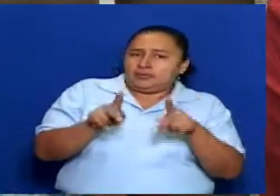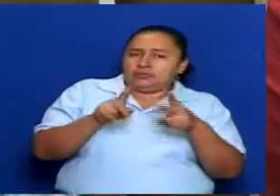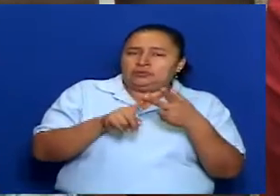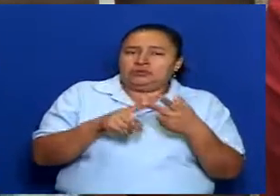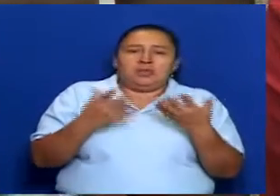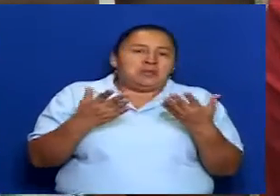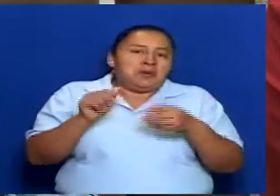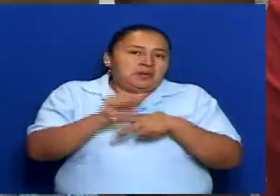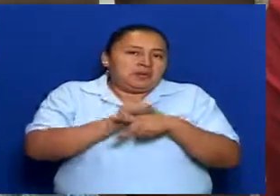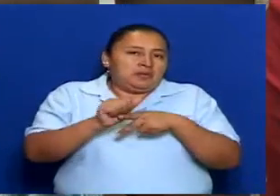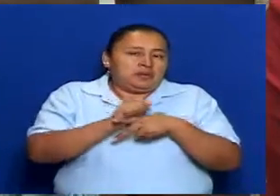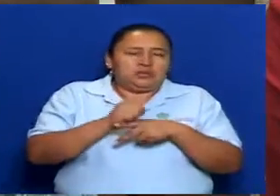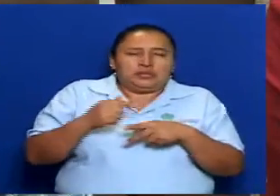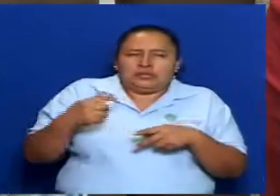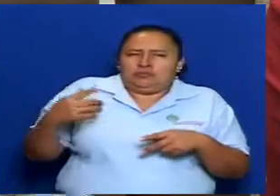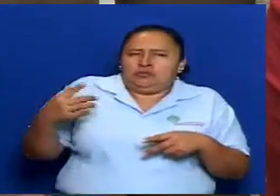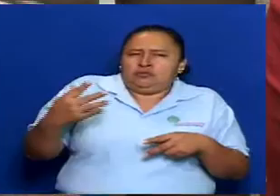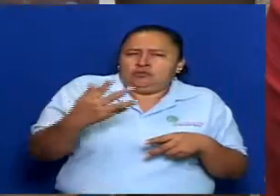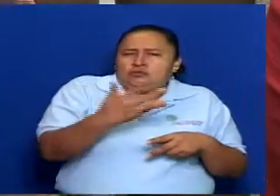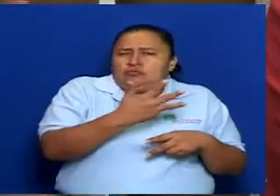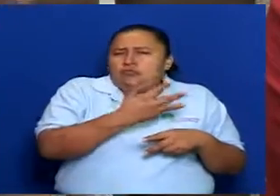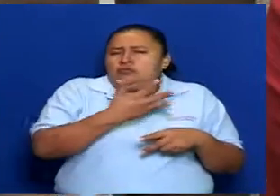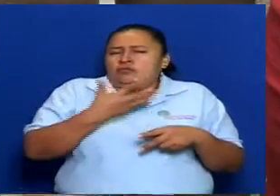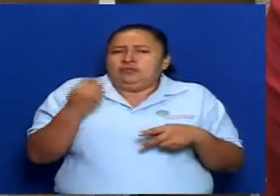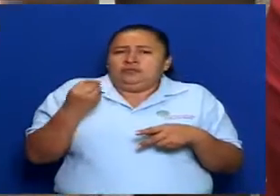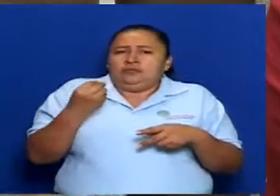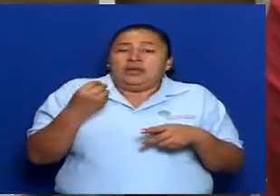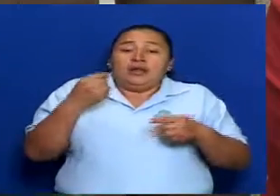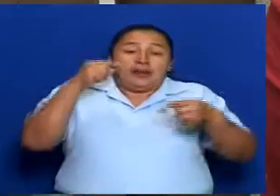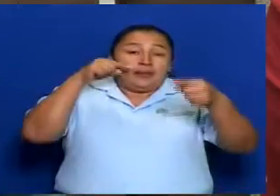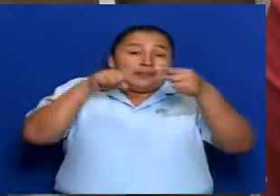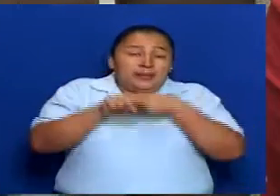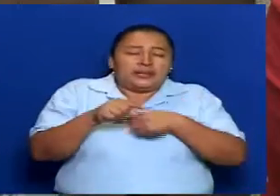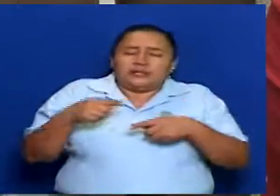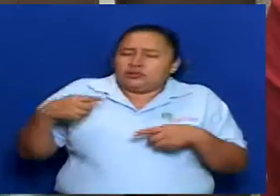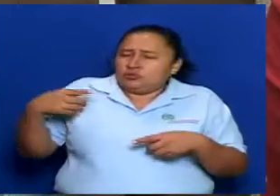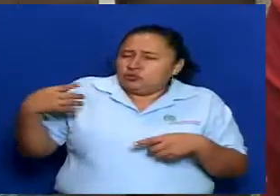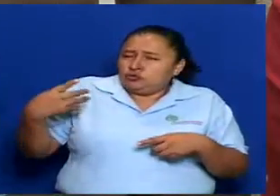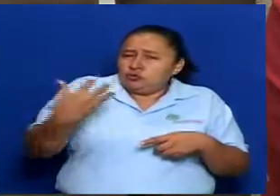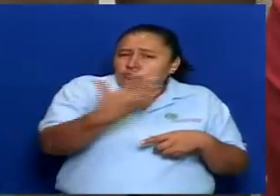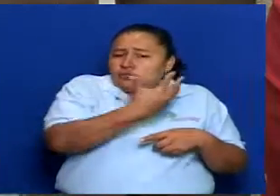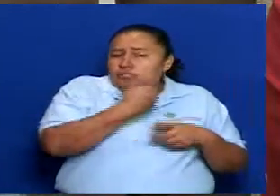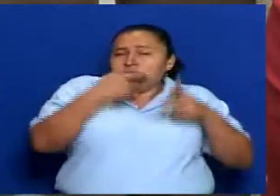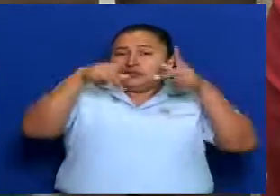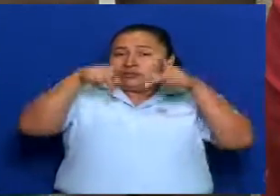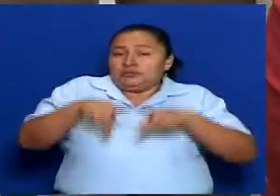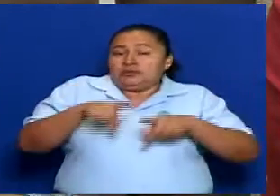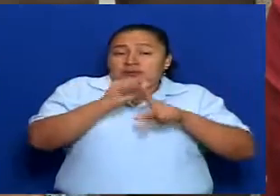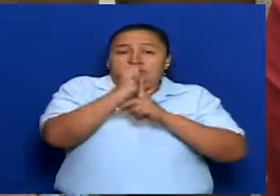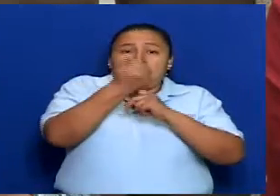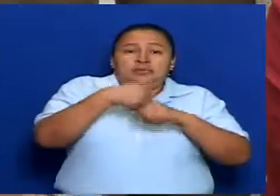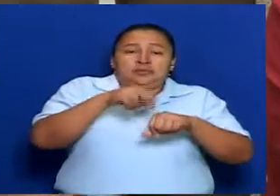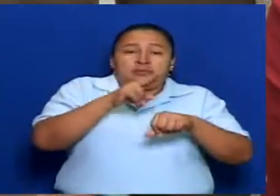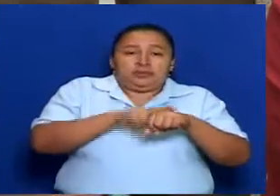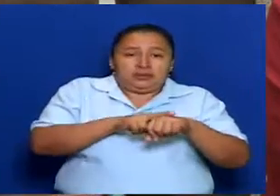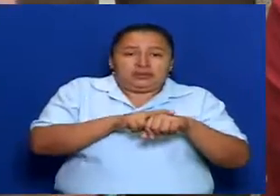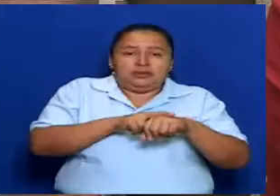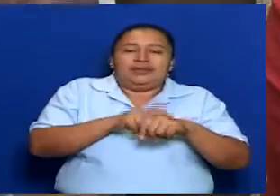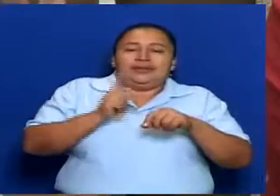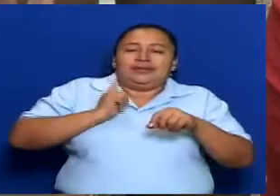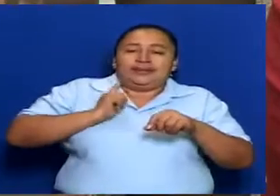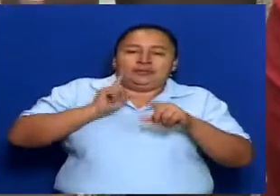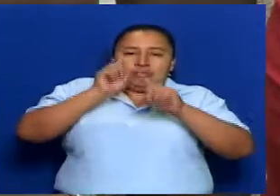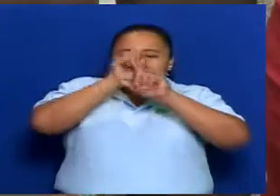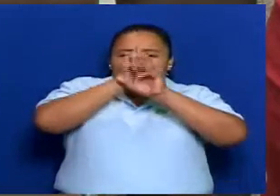de toditos. Y la meta es que toditos los funcionarios de la Asamblea Nacional estemos más